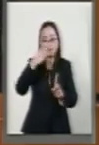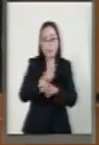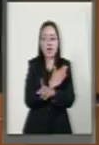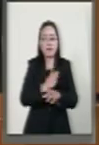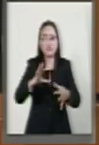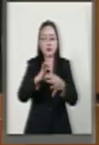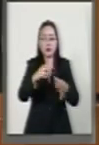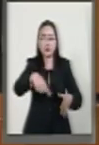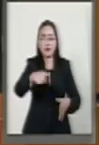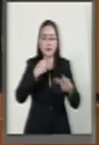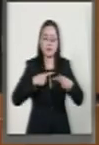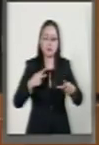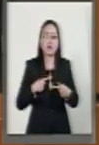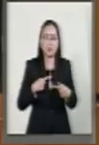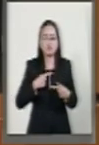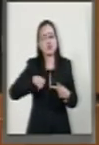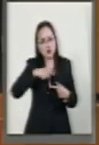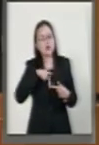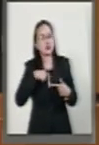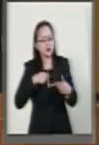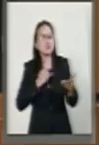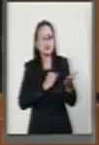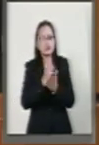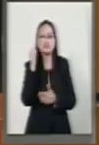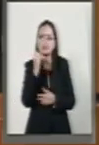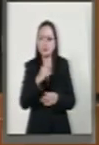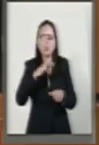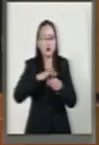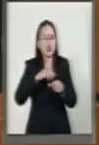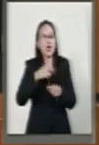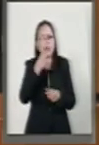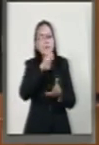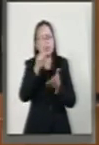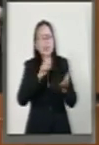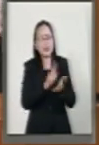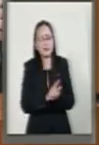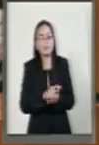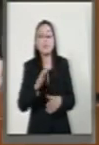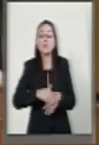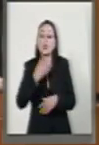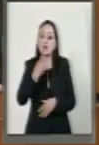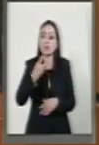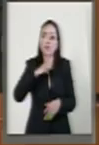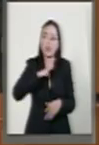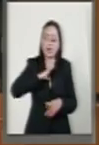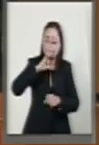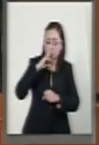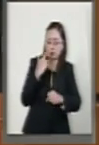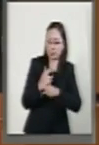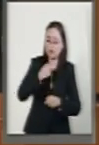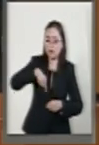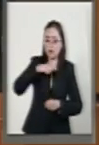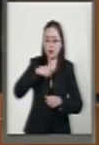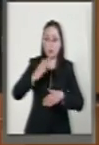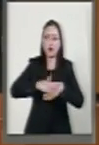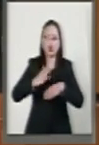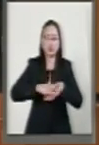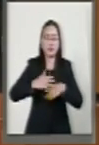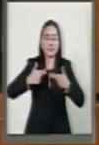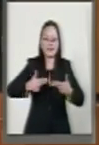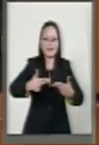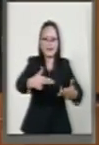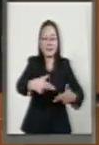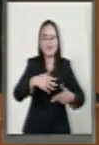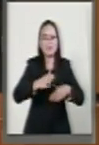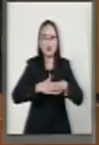beneficio y la mejora en su entorno y su vida diaria. Y así como el sentido de responsabilidad que tenemos con las próximas generaciones, como